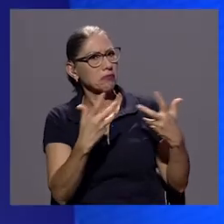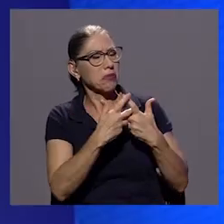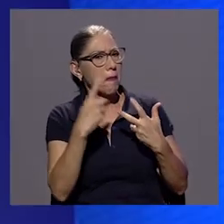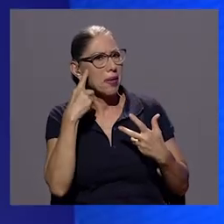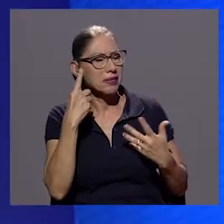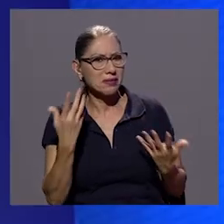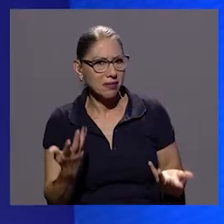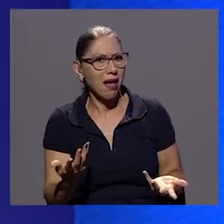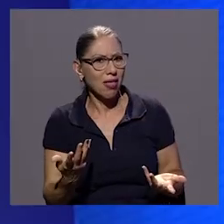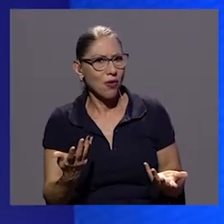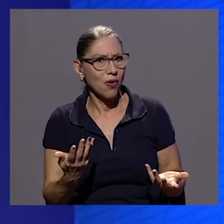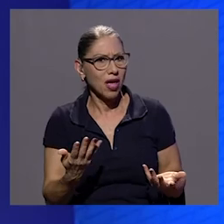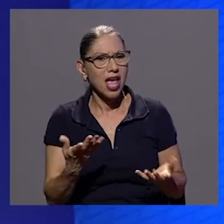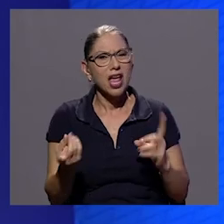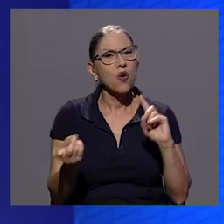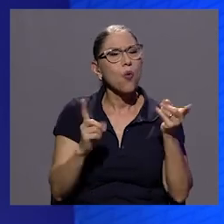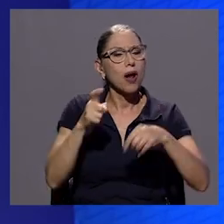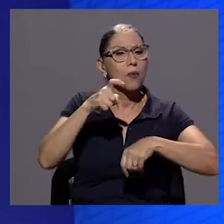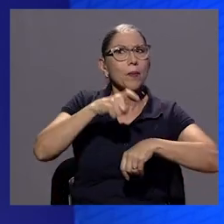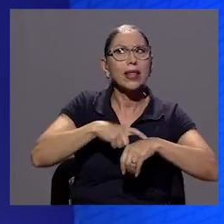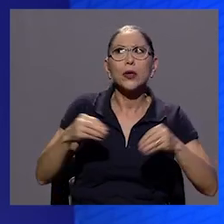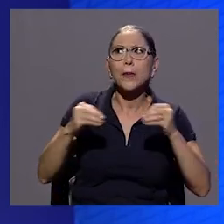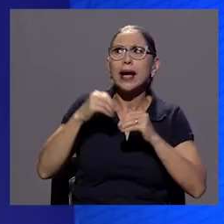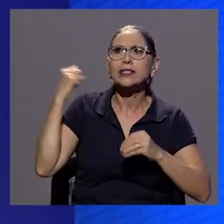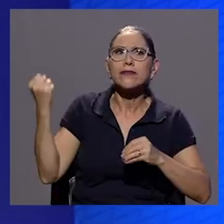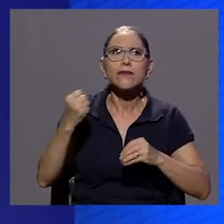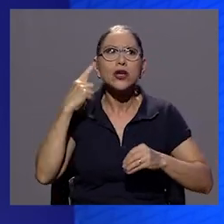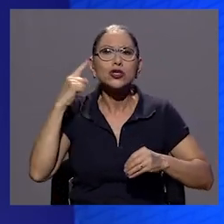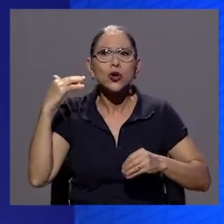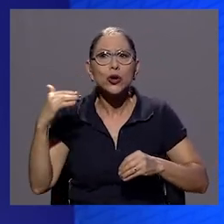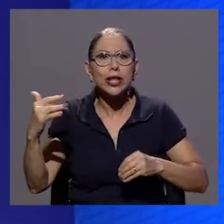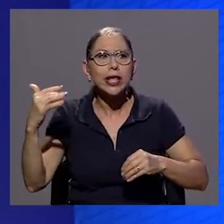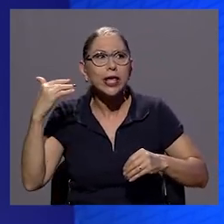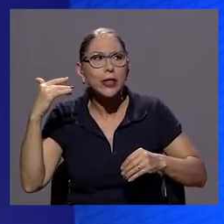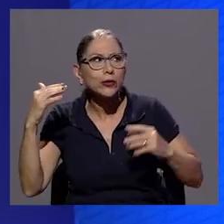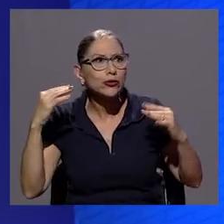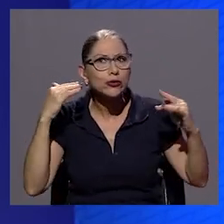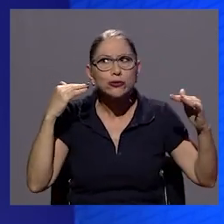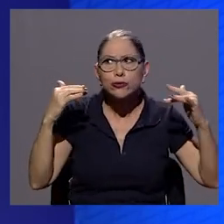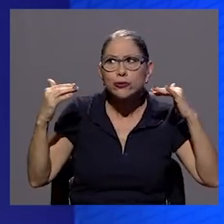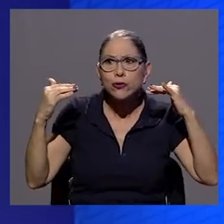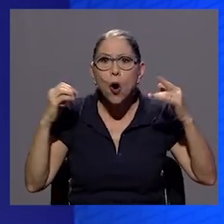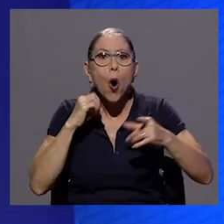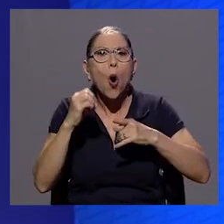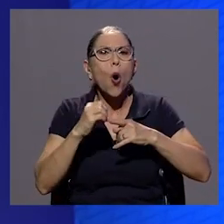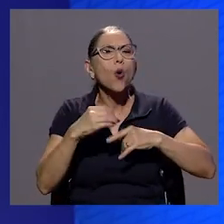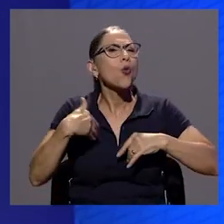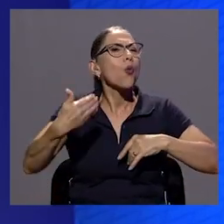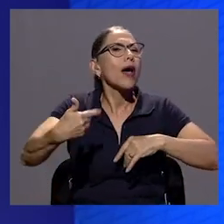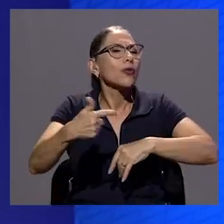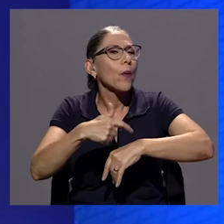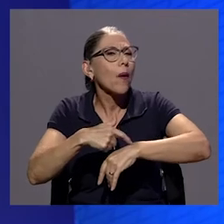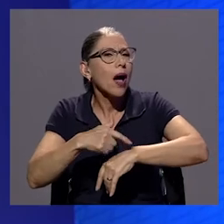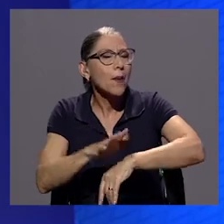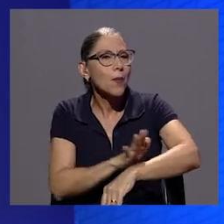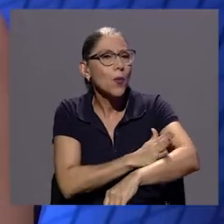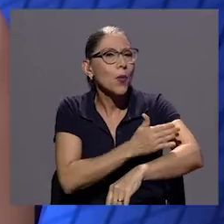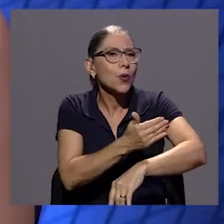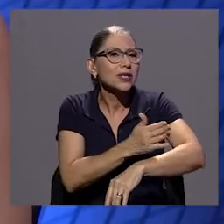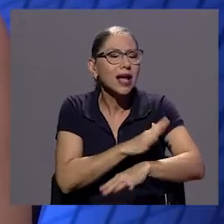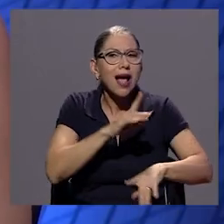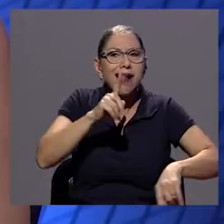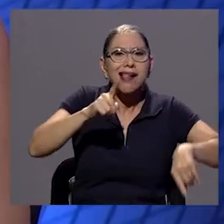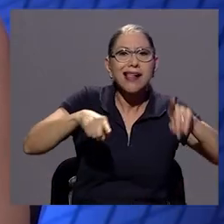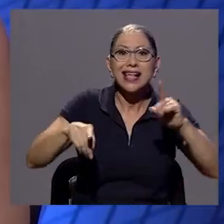momento predomina en los sonidos en qué momento es música esa parte también está muy cuidada sí sí, el